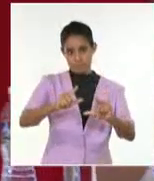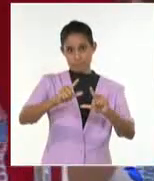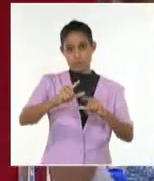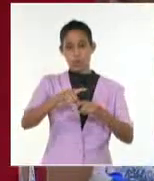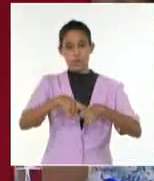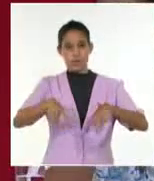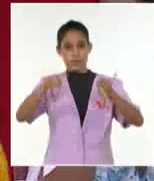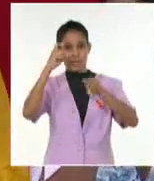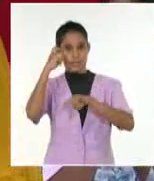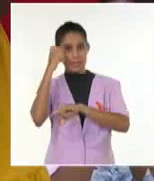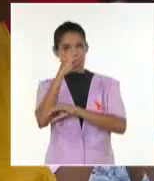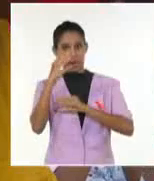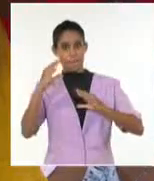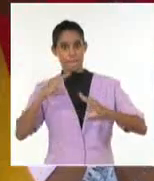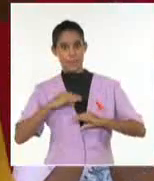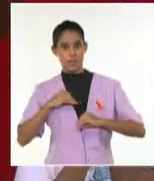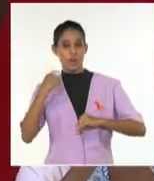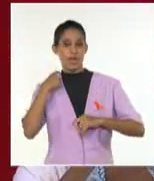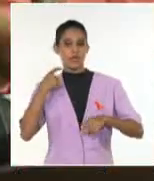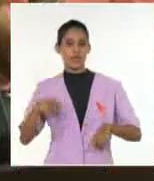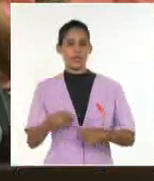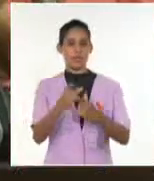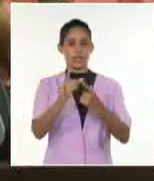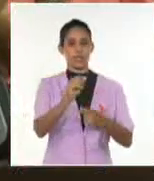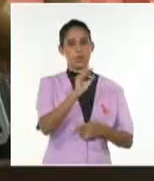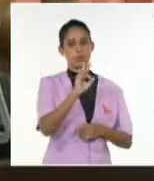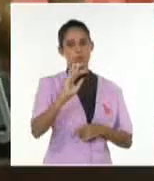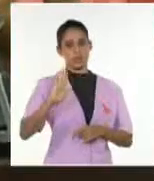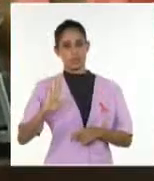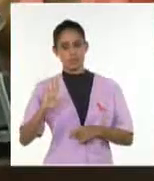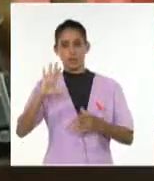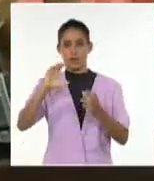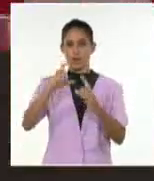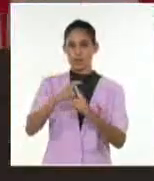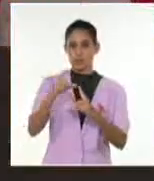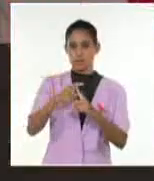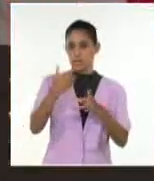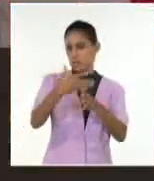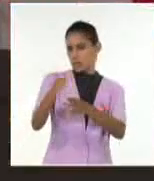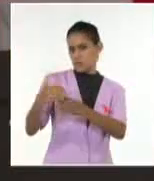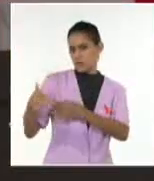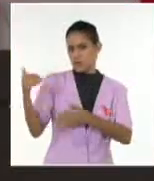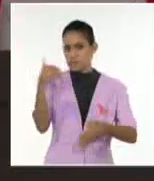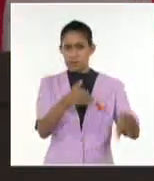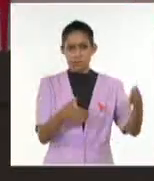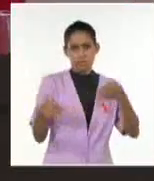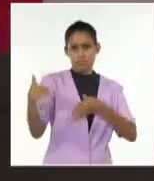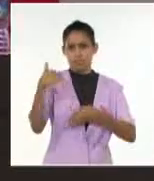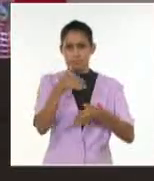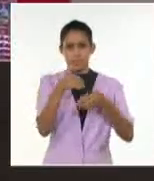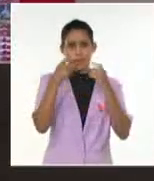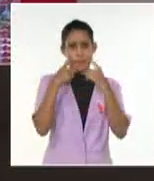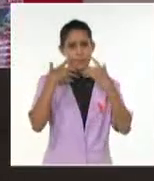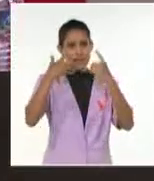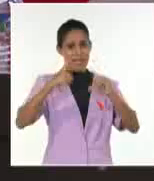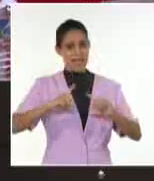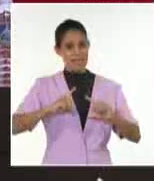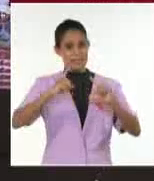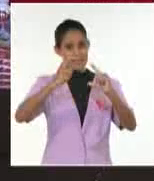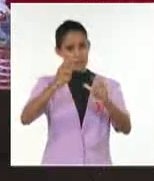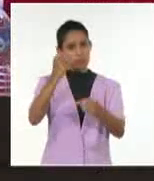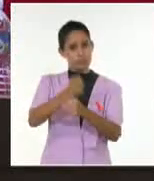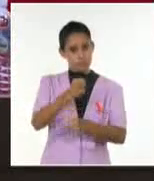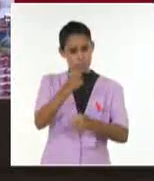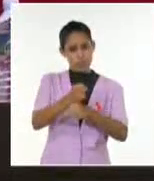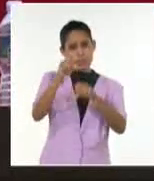Barona el sello aniversario 85 de la CTC. Diversos organismos e instituciones reconocieron también la labor de la universidad